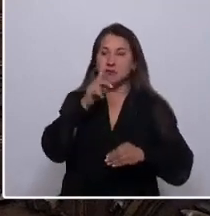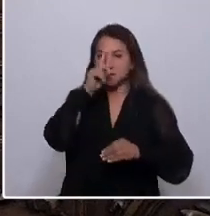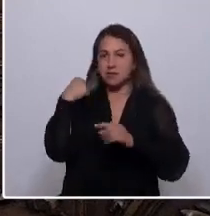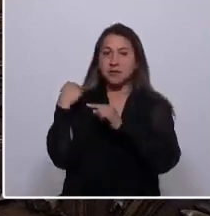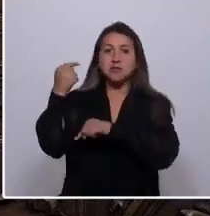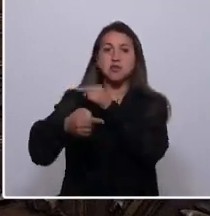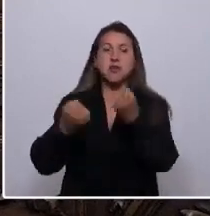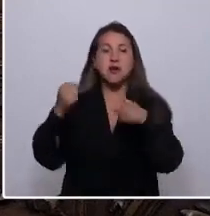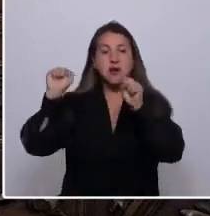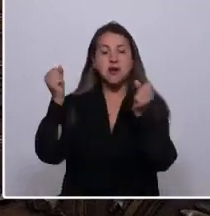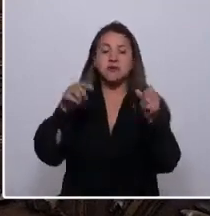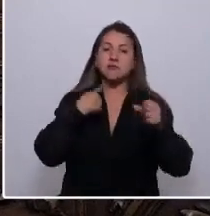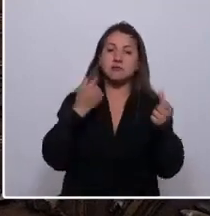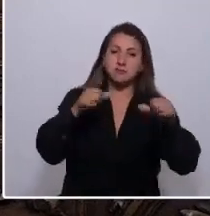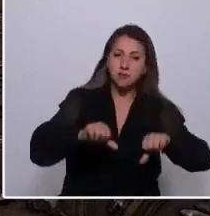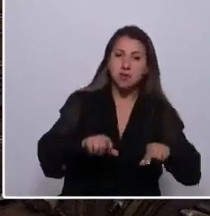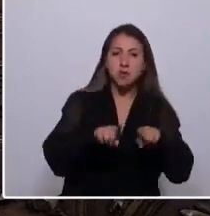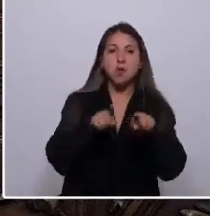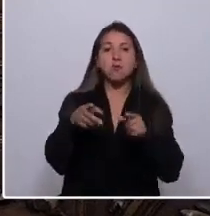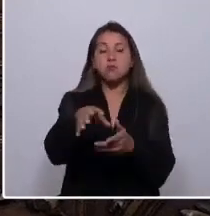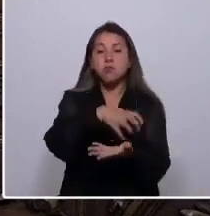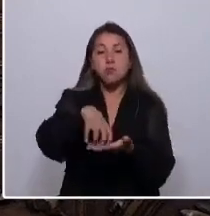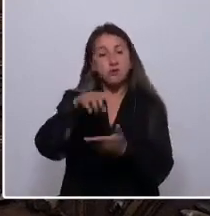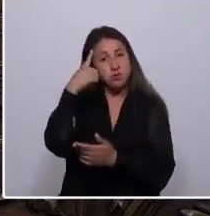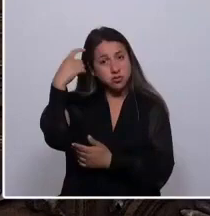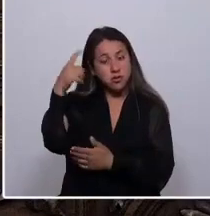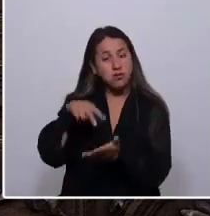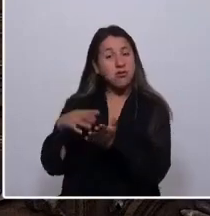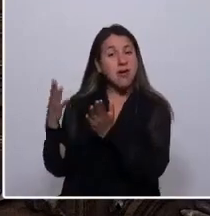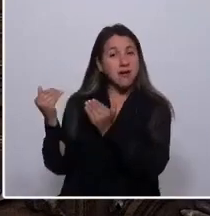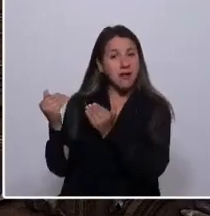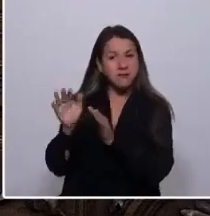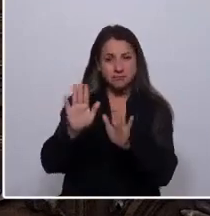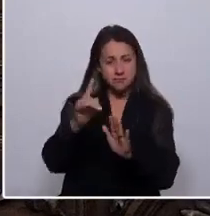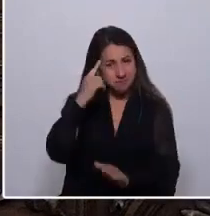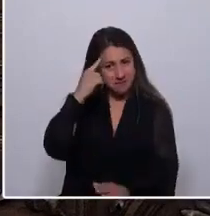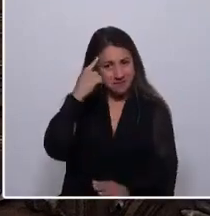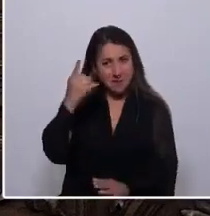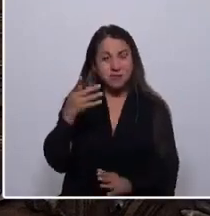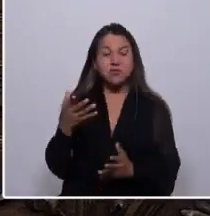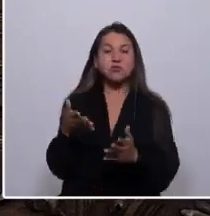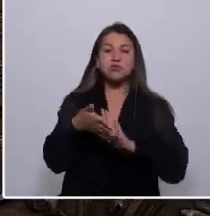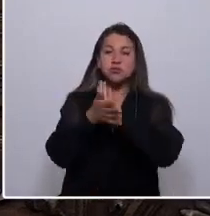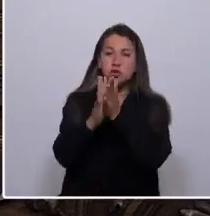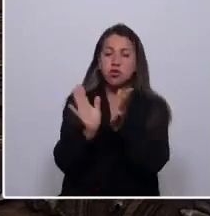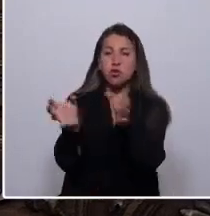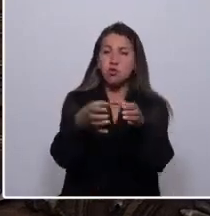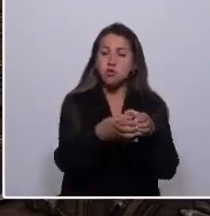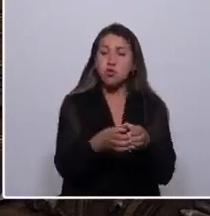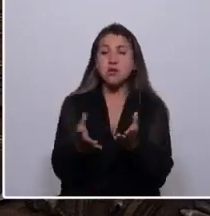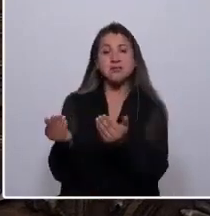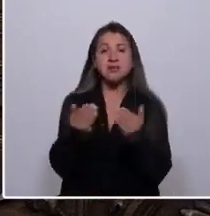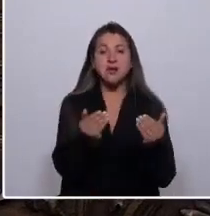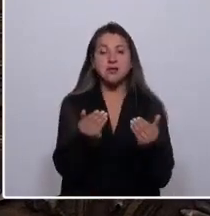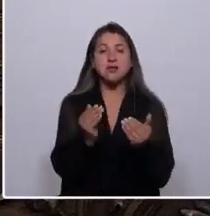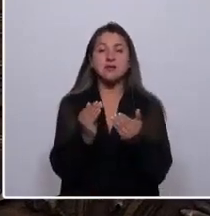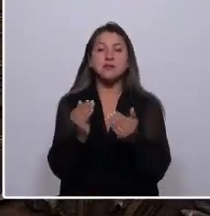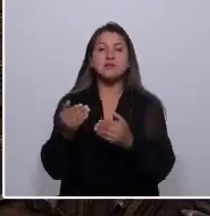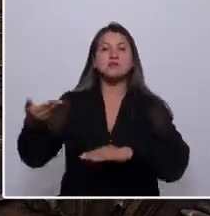sus triunfos, sus pesares, sus pueblos, sus sueños y anhelos. Pero pensando en un conjunto de necesidades y mandatos ciudadanos